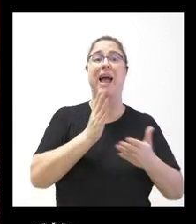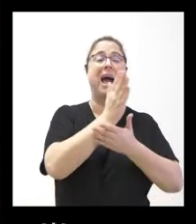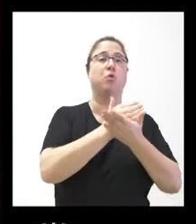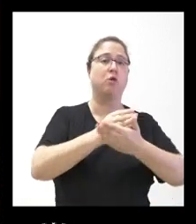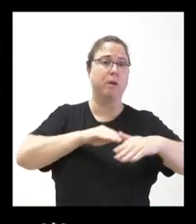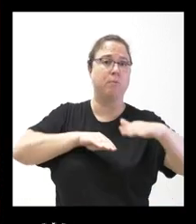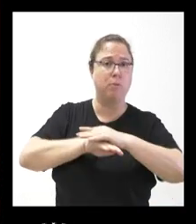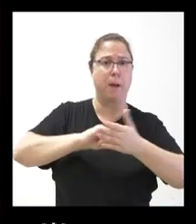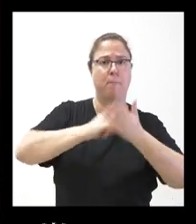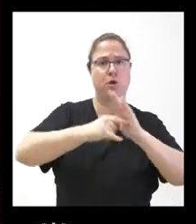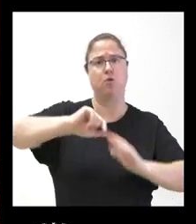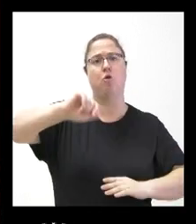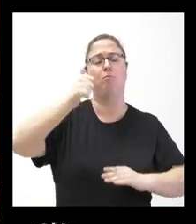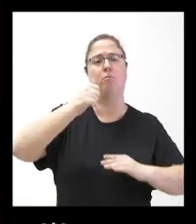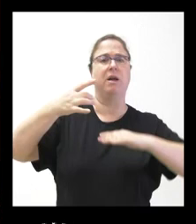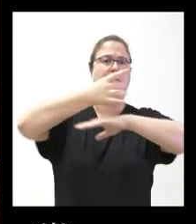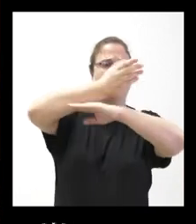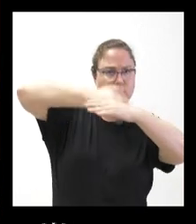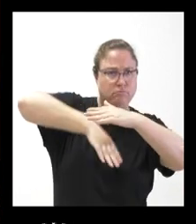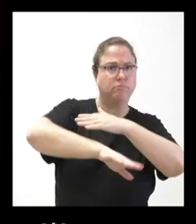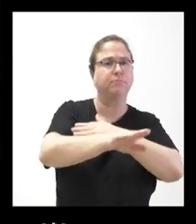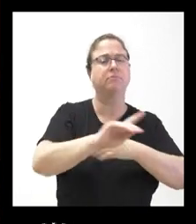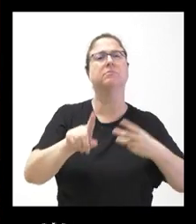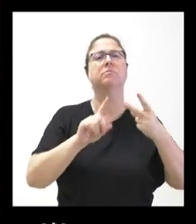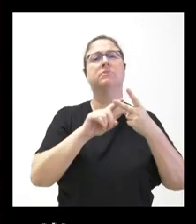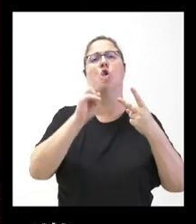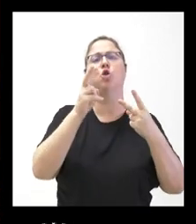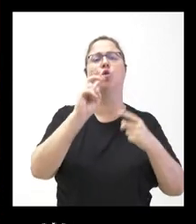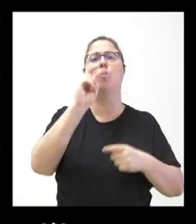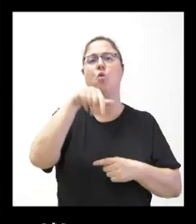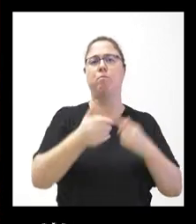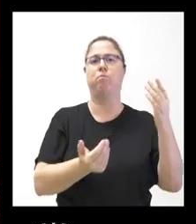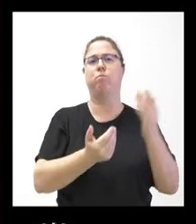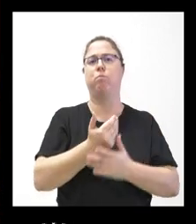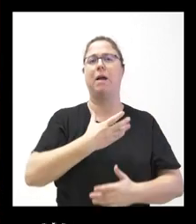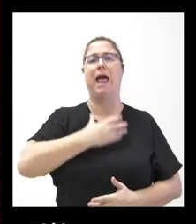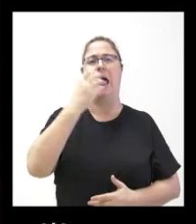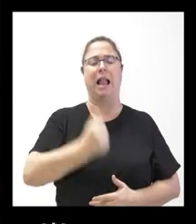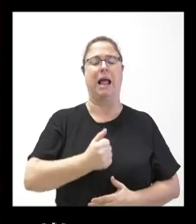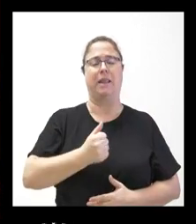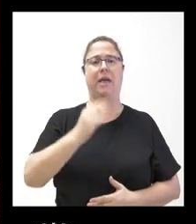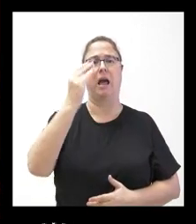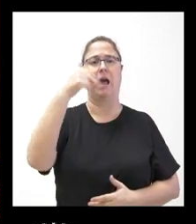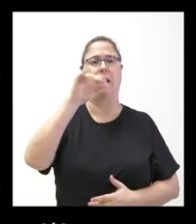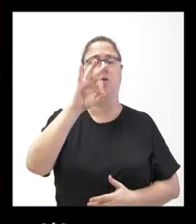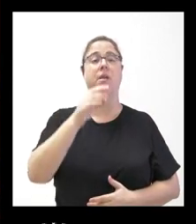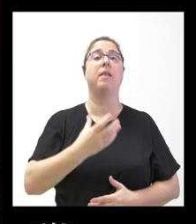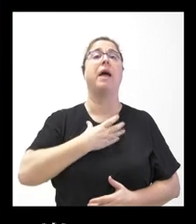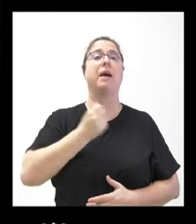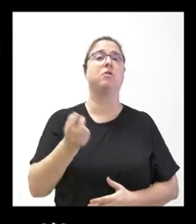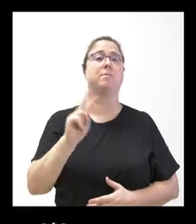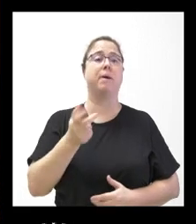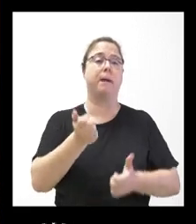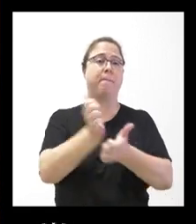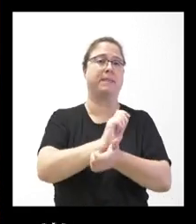que salga adelante ese proyecto. Y otra cuestión. Ha comentado esta mañana el alcalde, Jesús Julio Carnero, que el Ayuntamiento de Valladolid, el año pasado, para cuadrar el